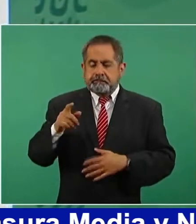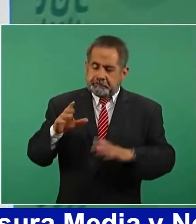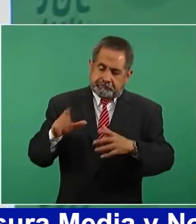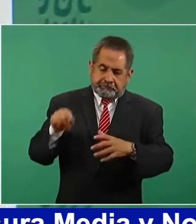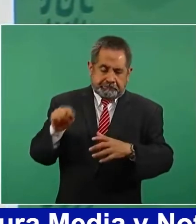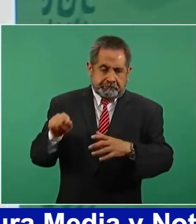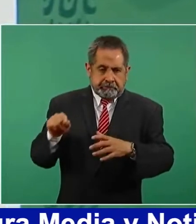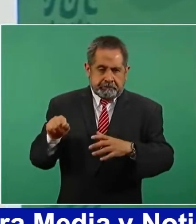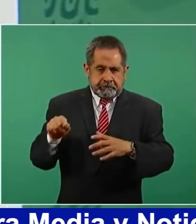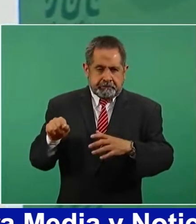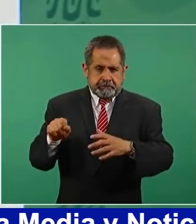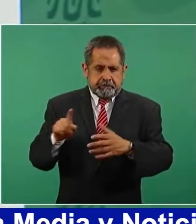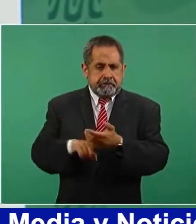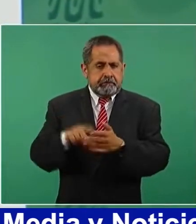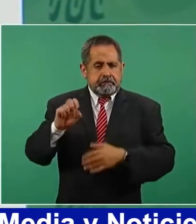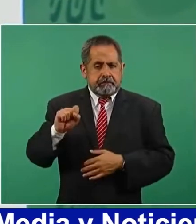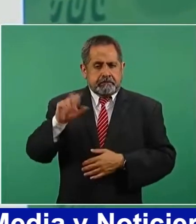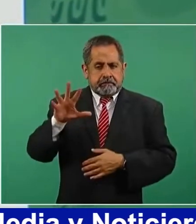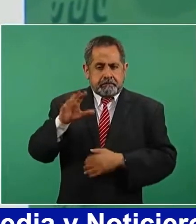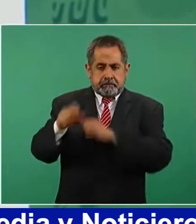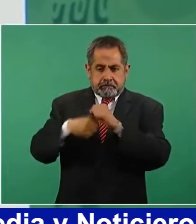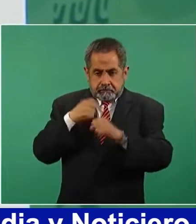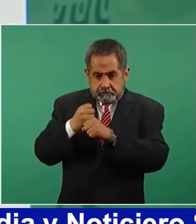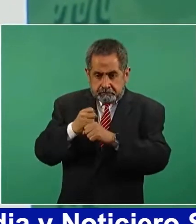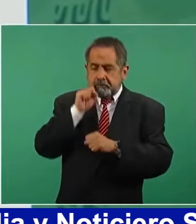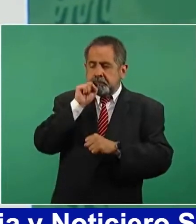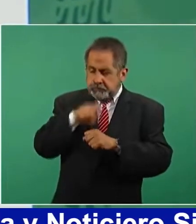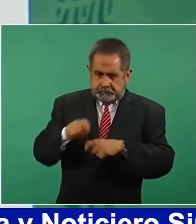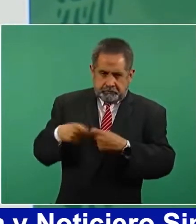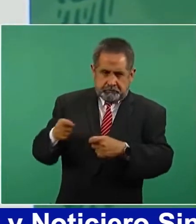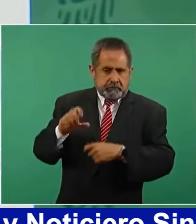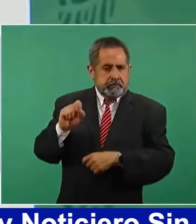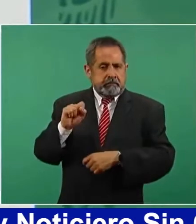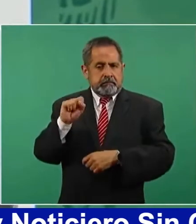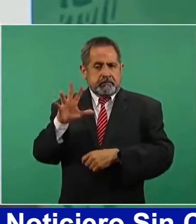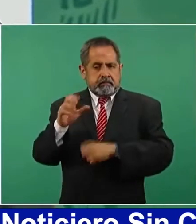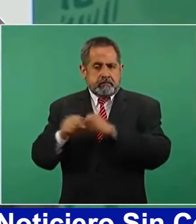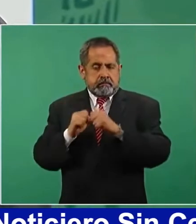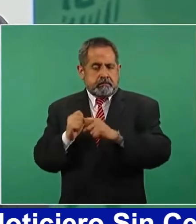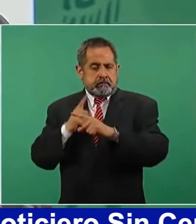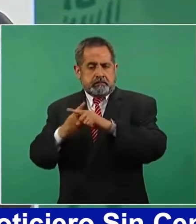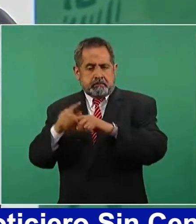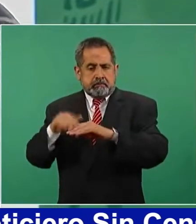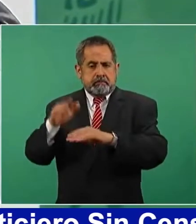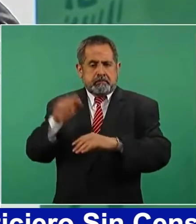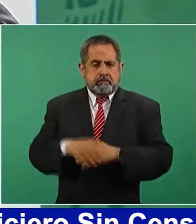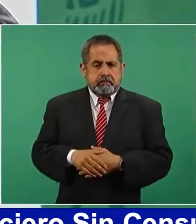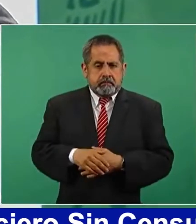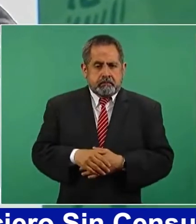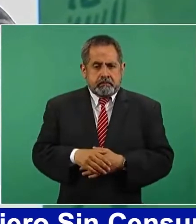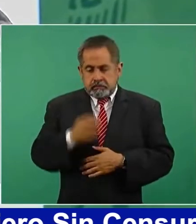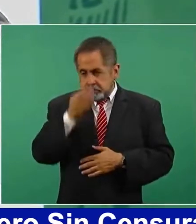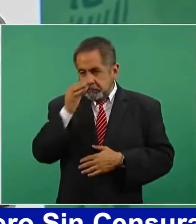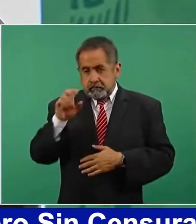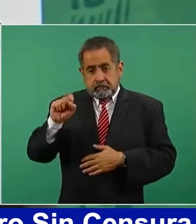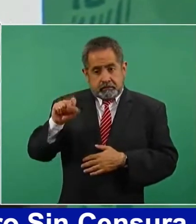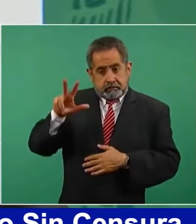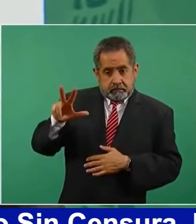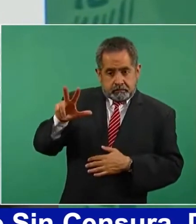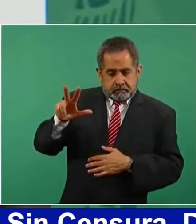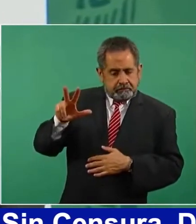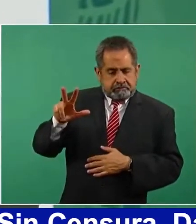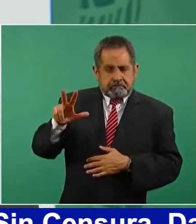de 65 años y más, o sea, ya no va a ser a partir de los 68 años,